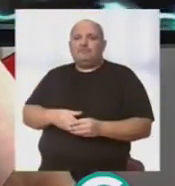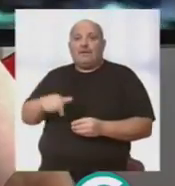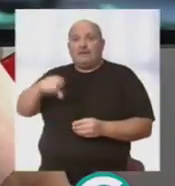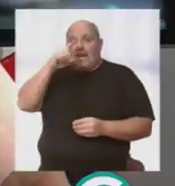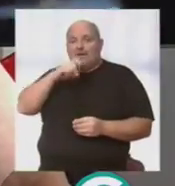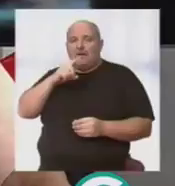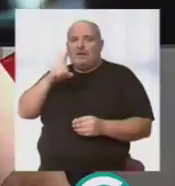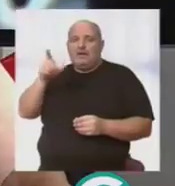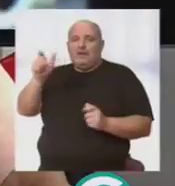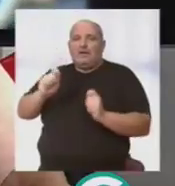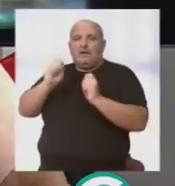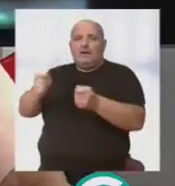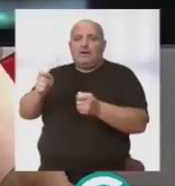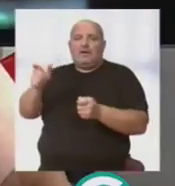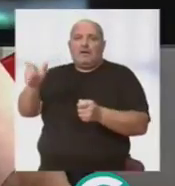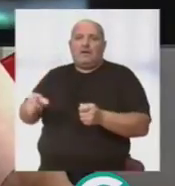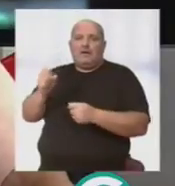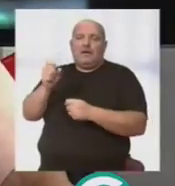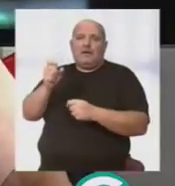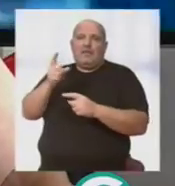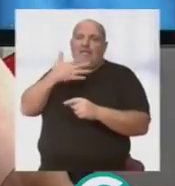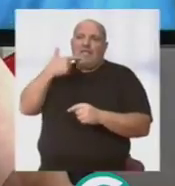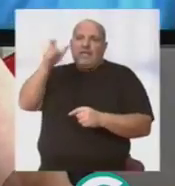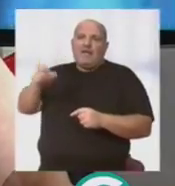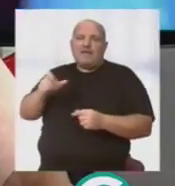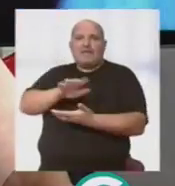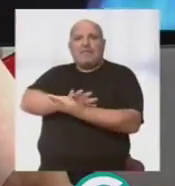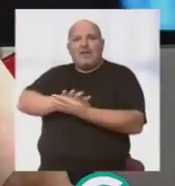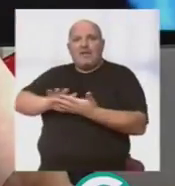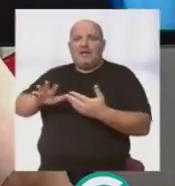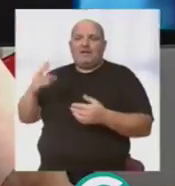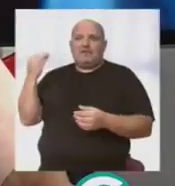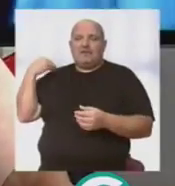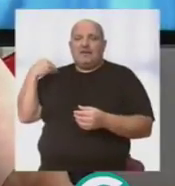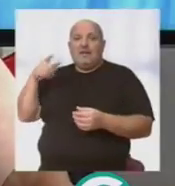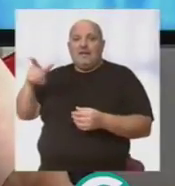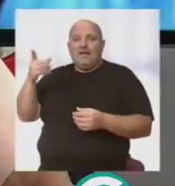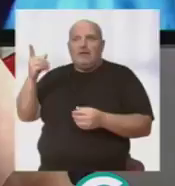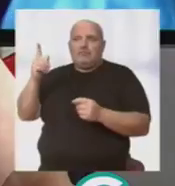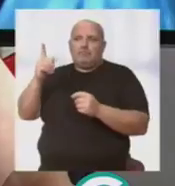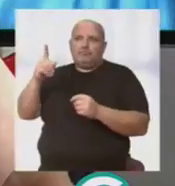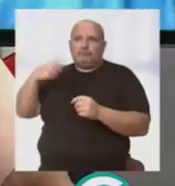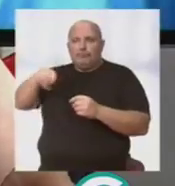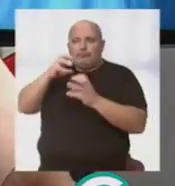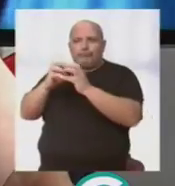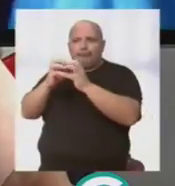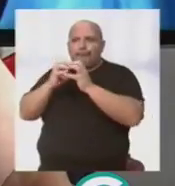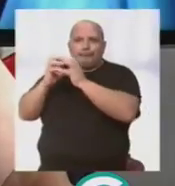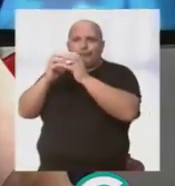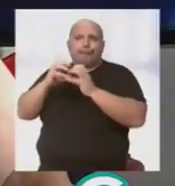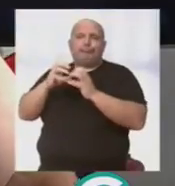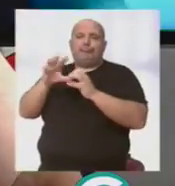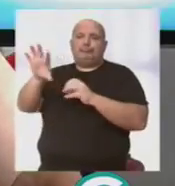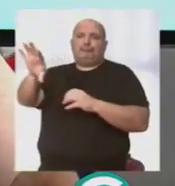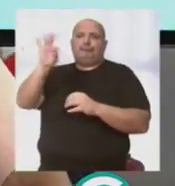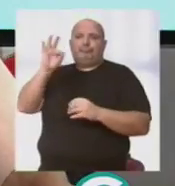este año le tocaba, le tocaba. Él decía que echaba de menos esa llamada. Esa llamada ha sido acogida por parte del